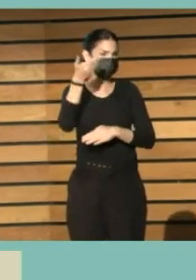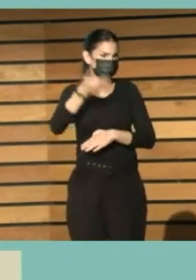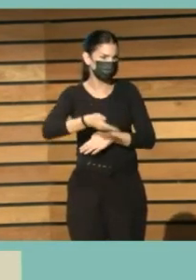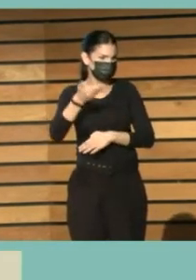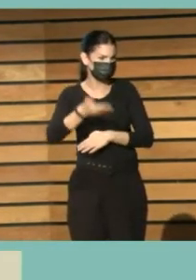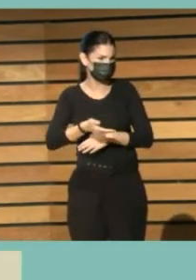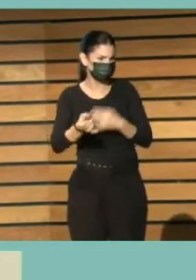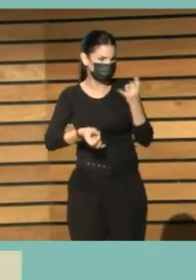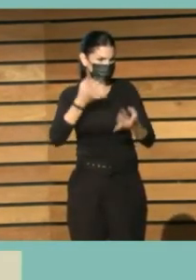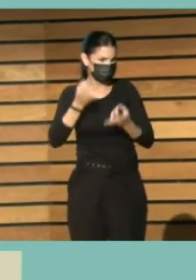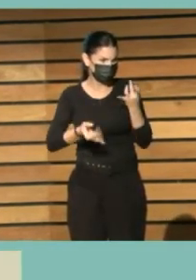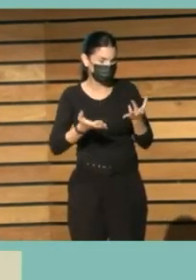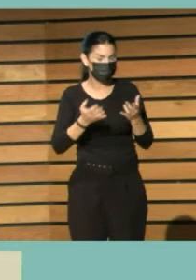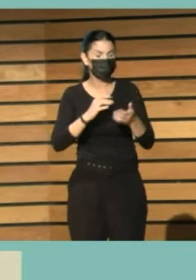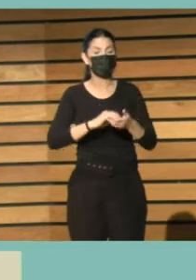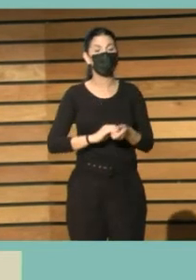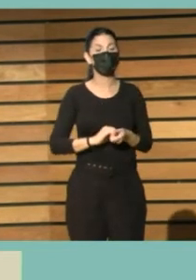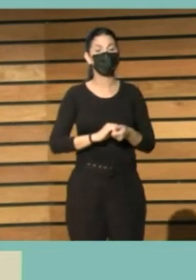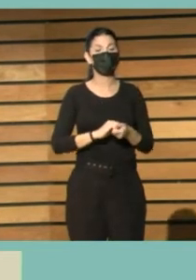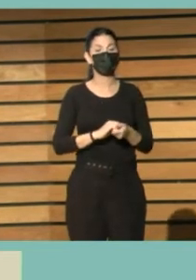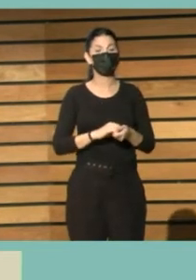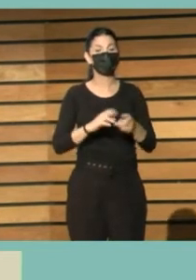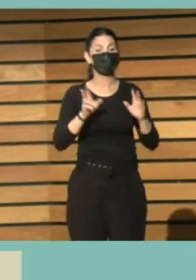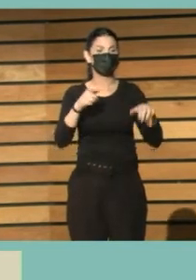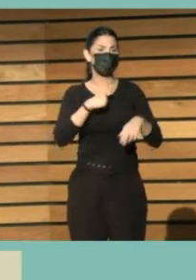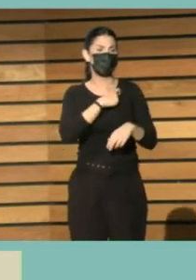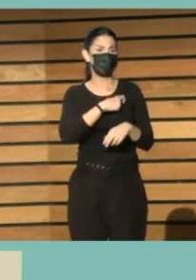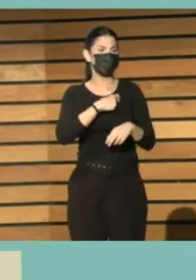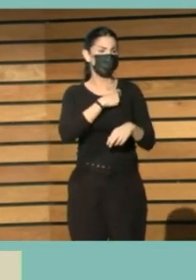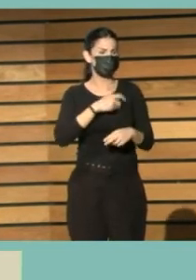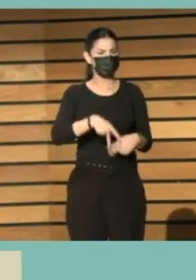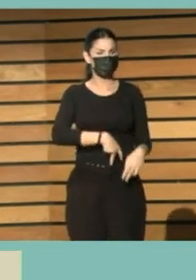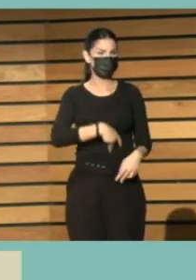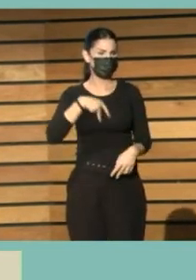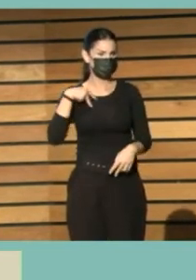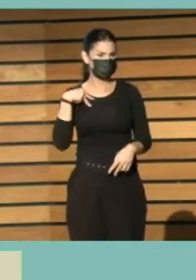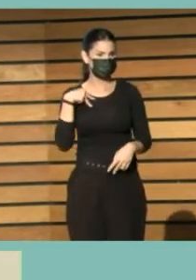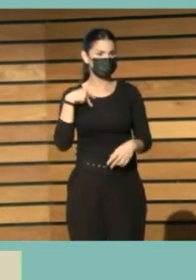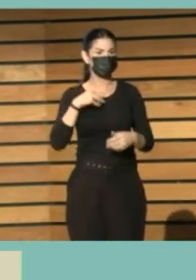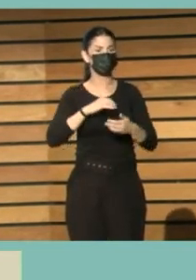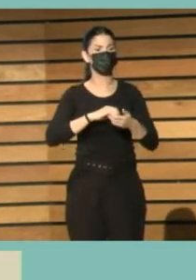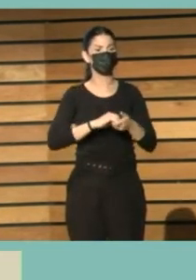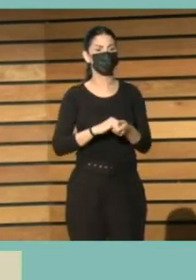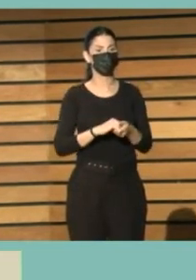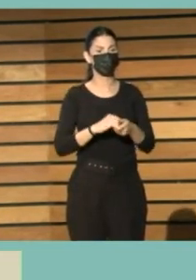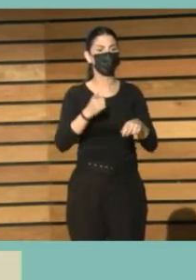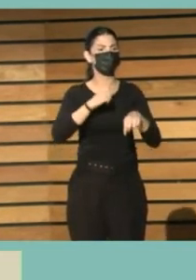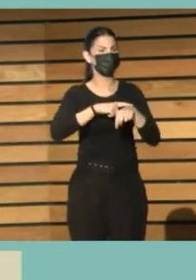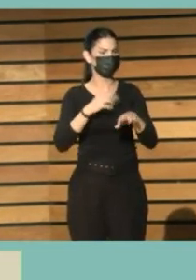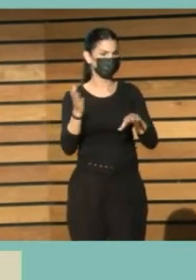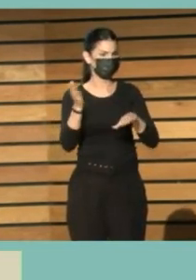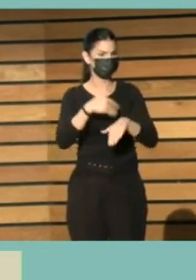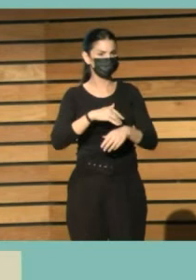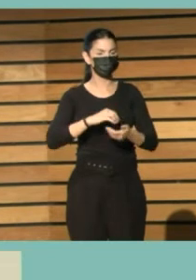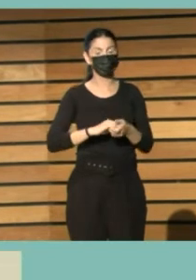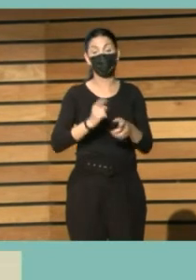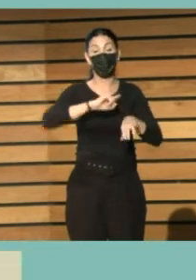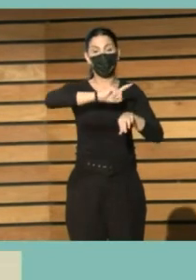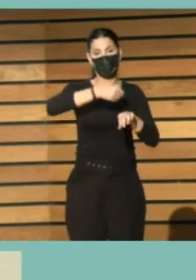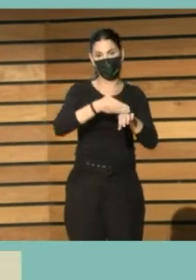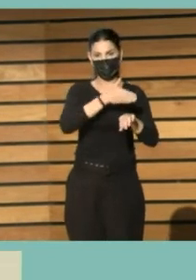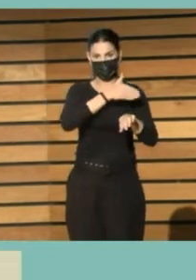llegaron tarde. Porque esto de la confusión de la hora ha sido un poco generalizado, ¿no? O sea, todo el mundo se ha despistado en algún momento que era una hora menos.